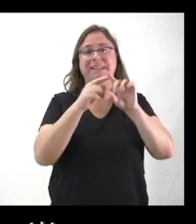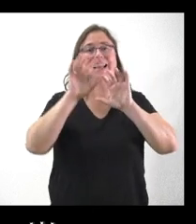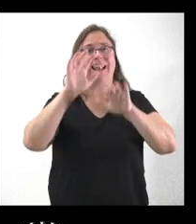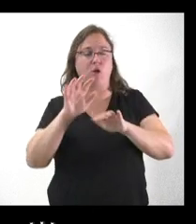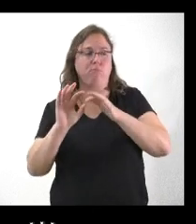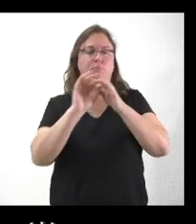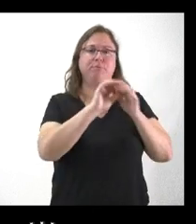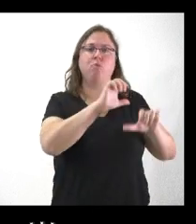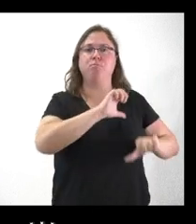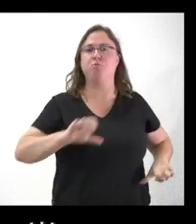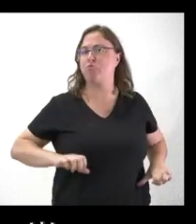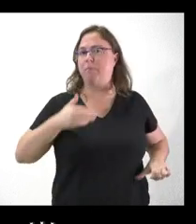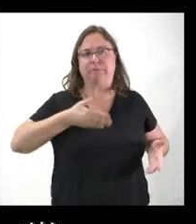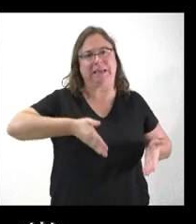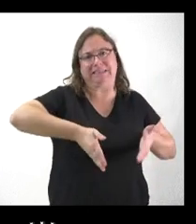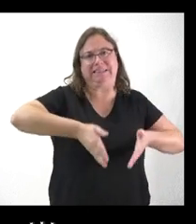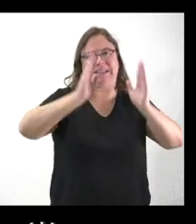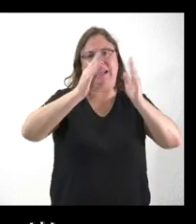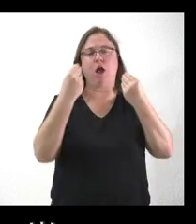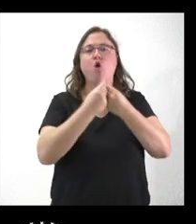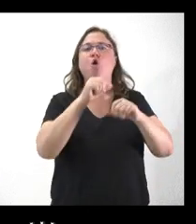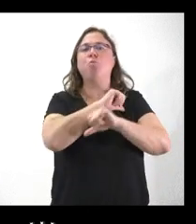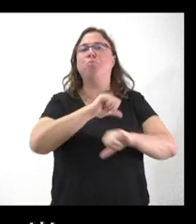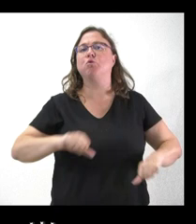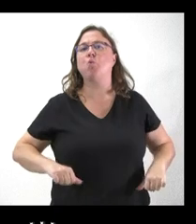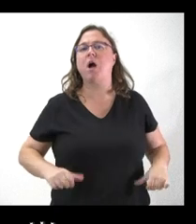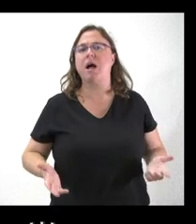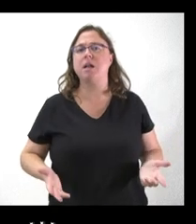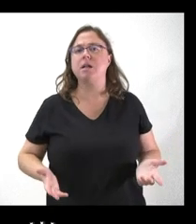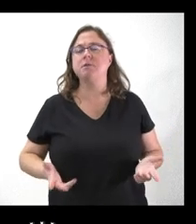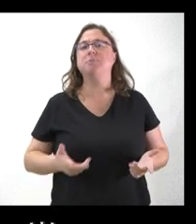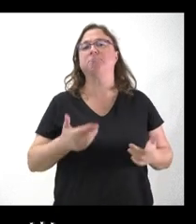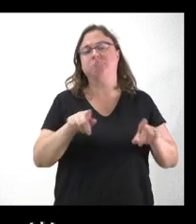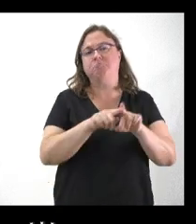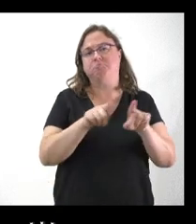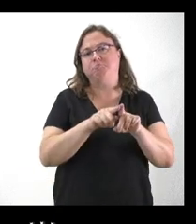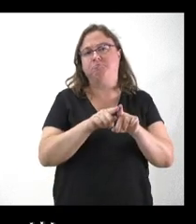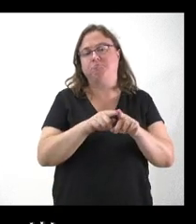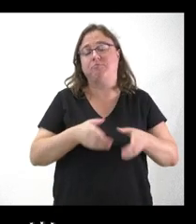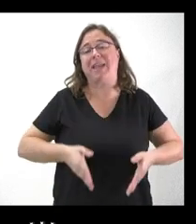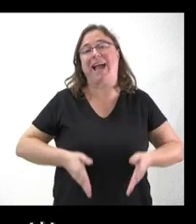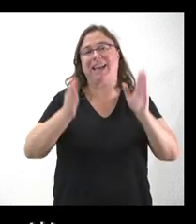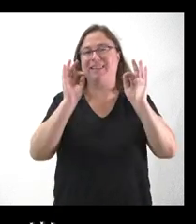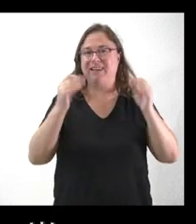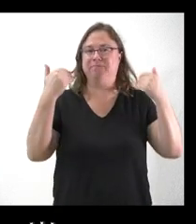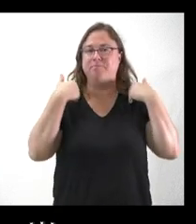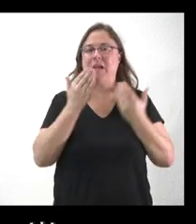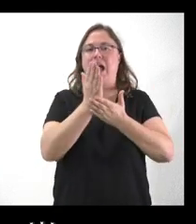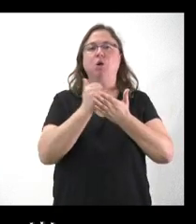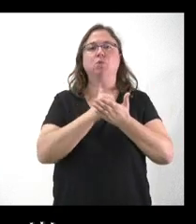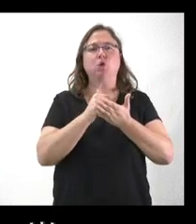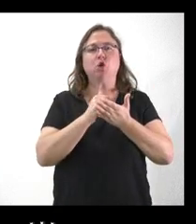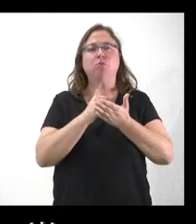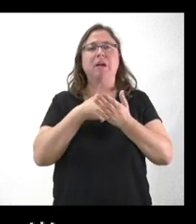dar una salida a León con Portugal. Es una carretera autonómica, ni se hizo